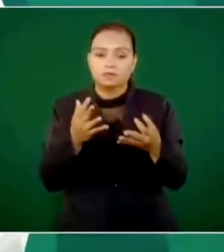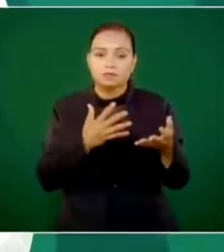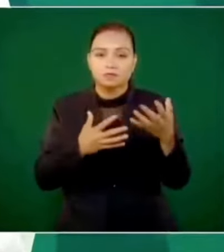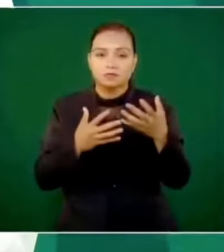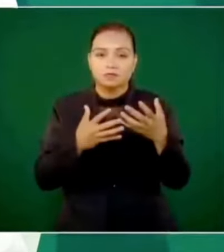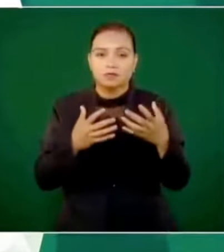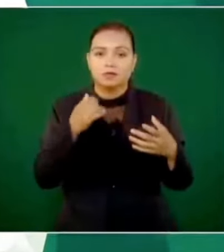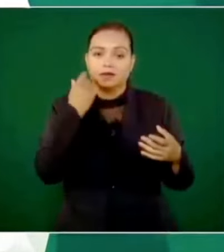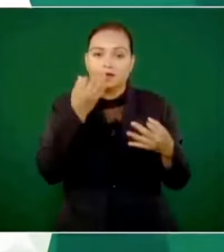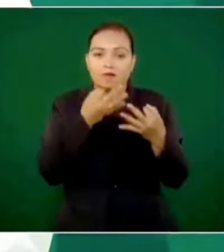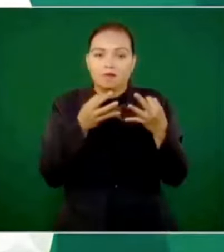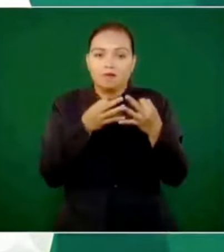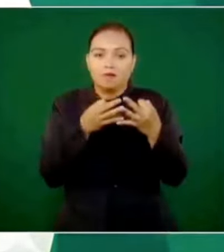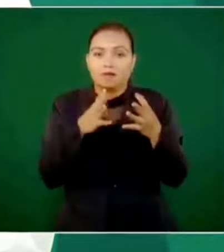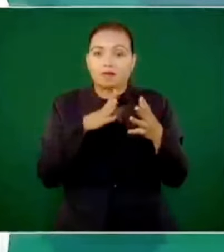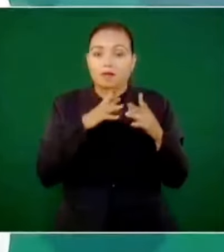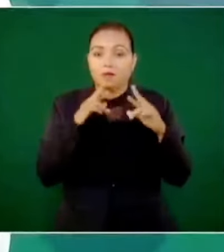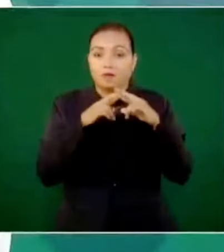acaparadas por el CLER.